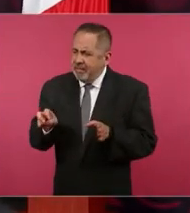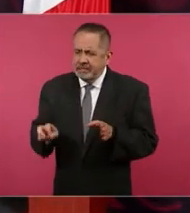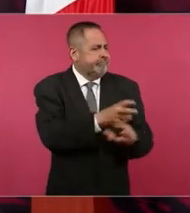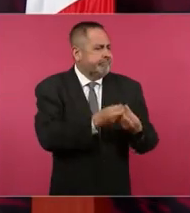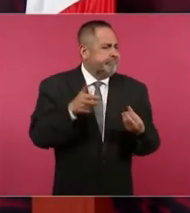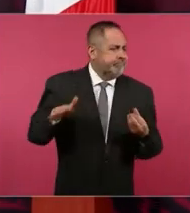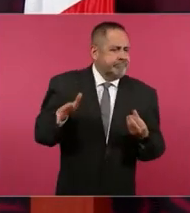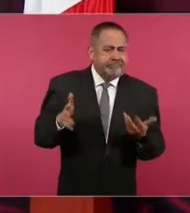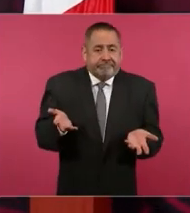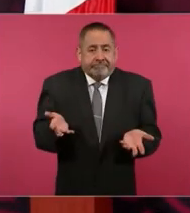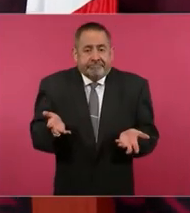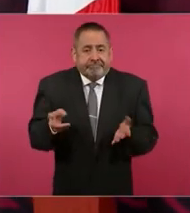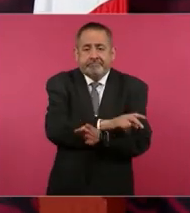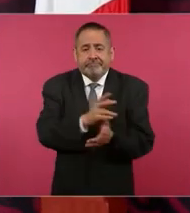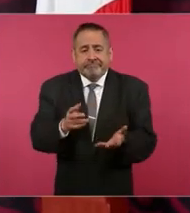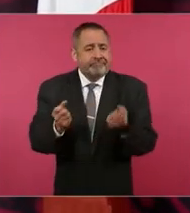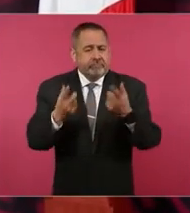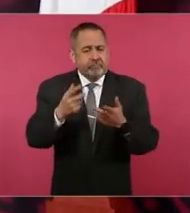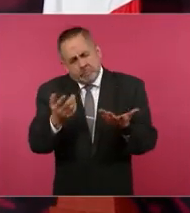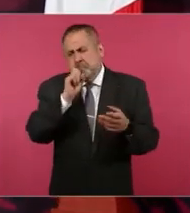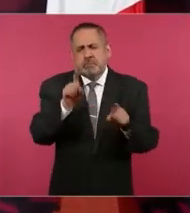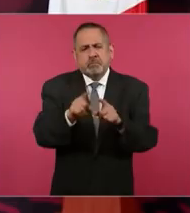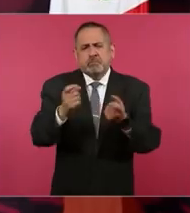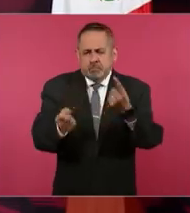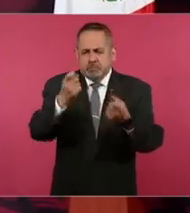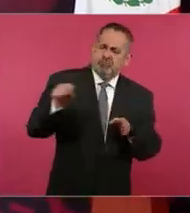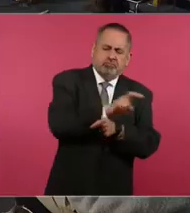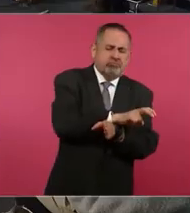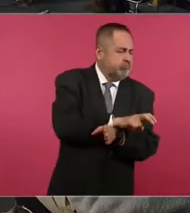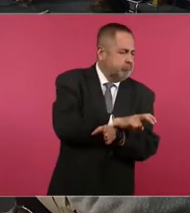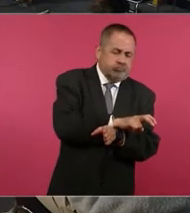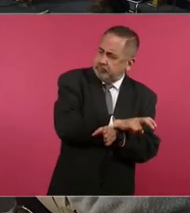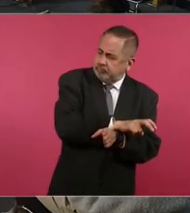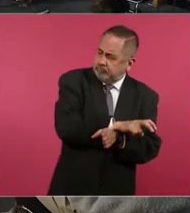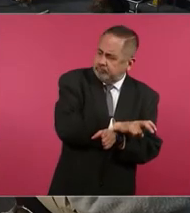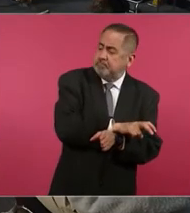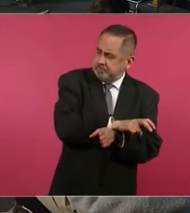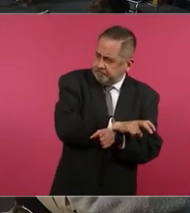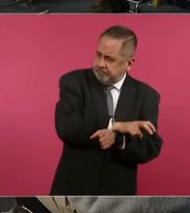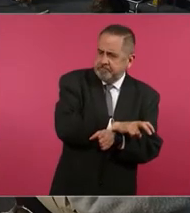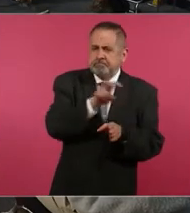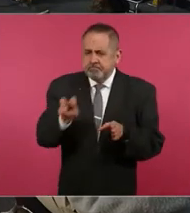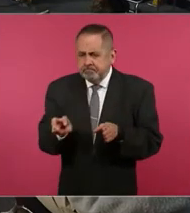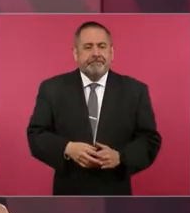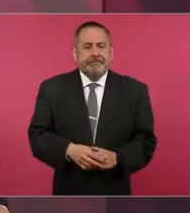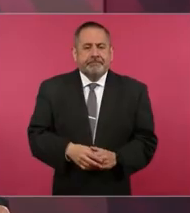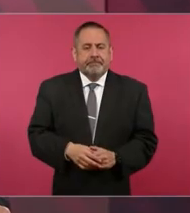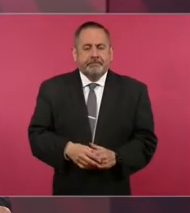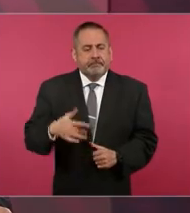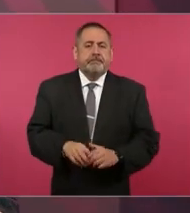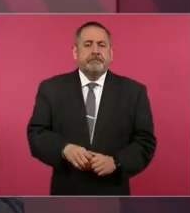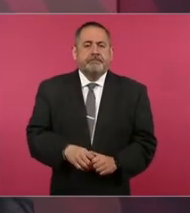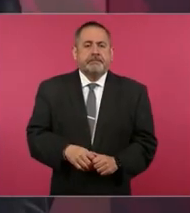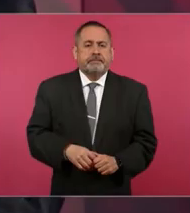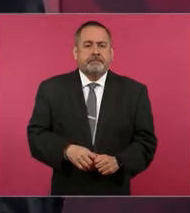luego se vuelven conservadores. Y también lo contrario, conservadores que se vuelven progresistas. Yo creo